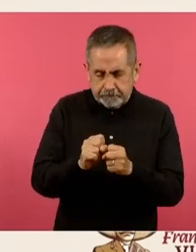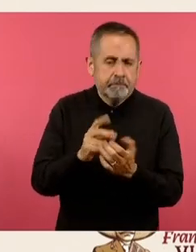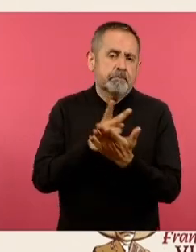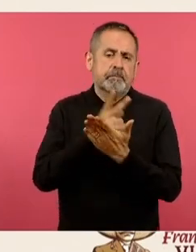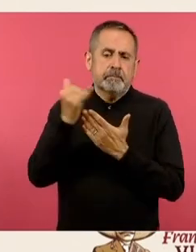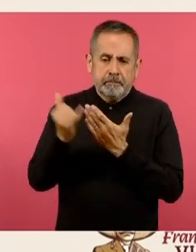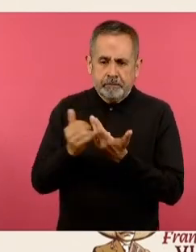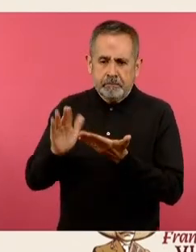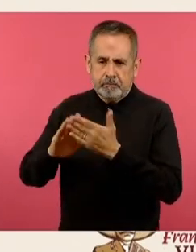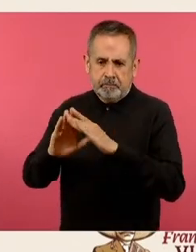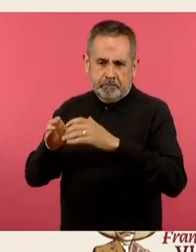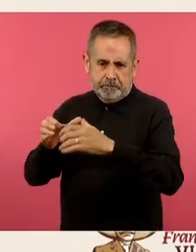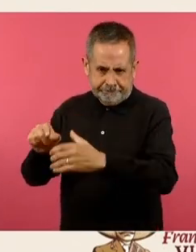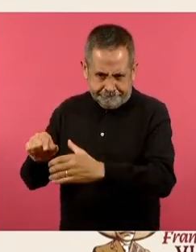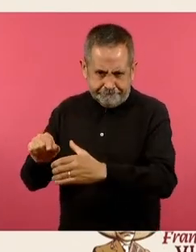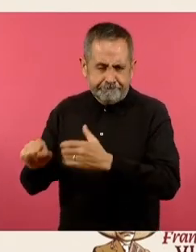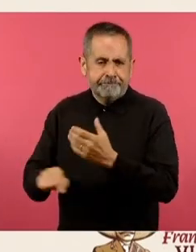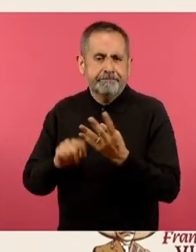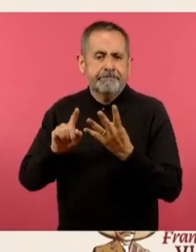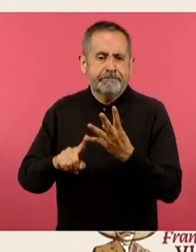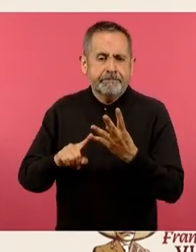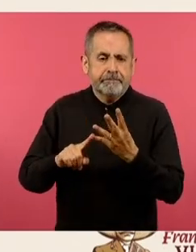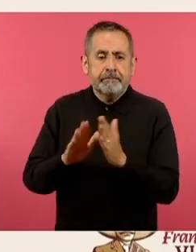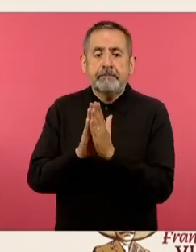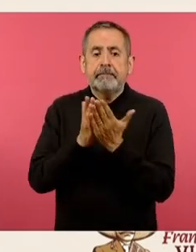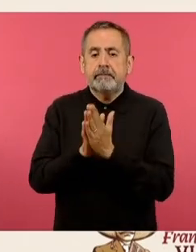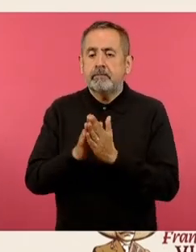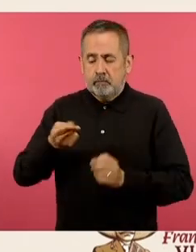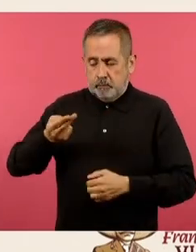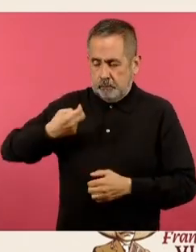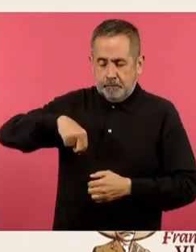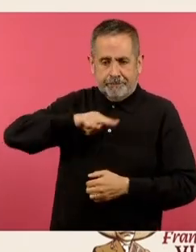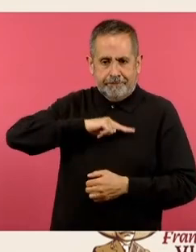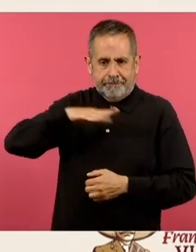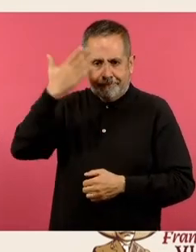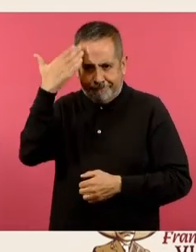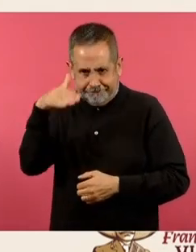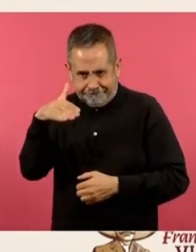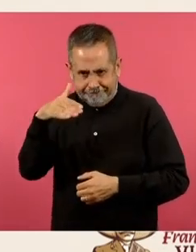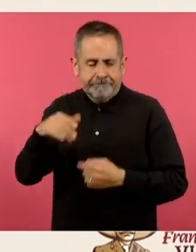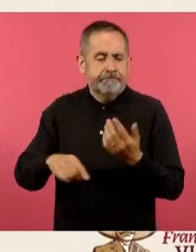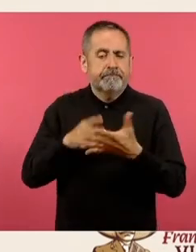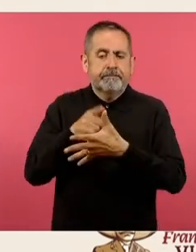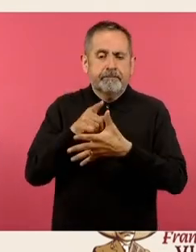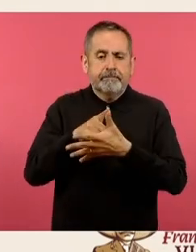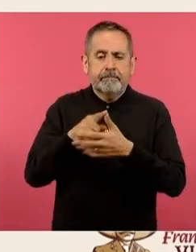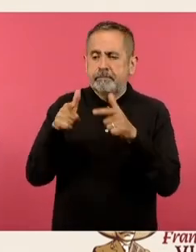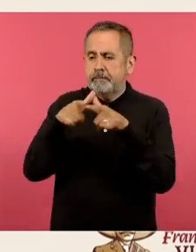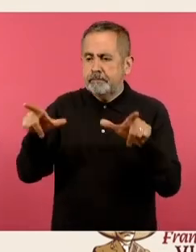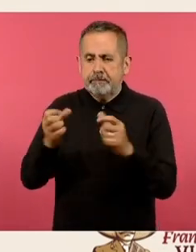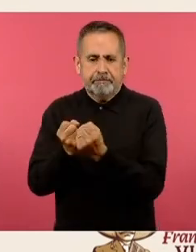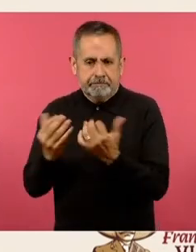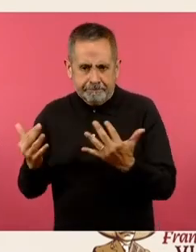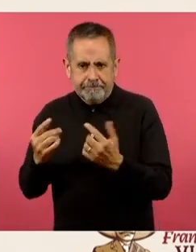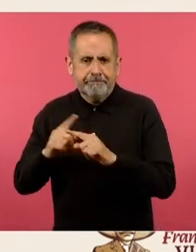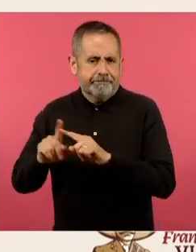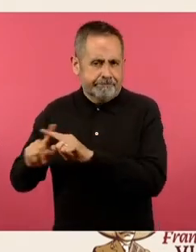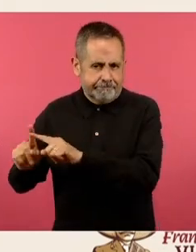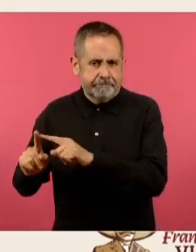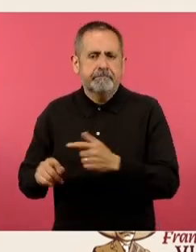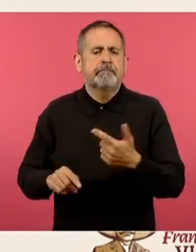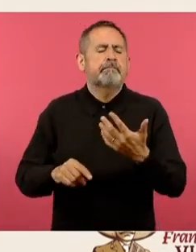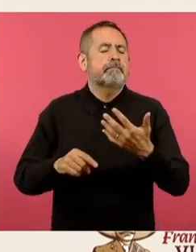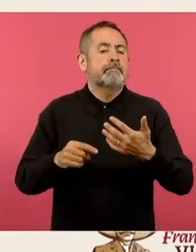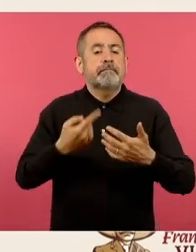proyectos comunitarios, el libro de nuestros saberes, múltiples lenguajes, y es muy